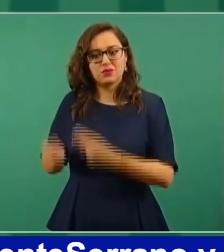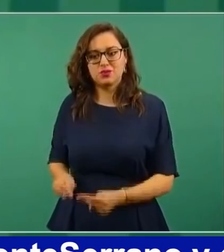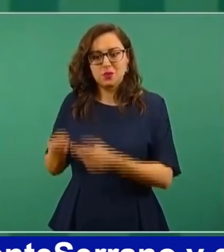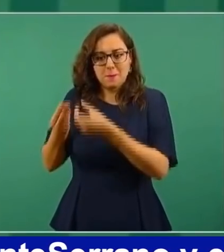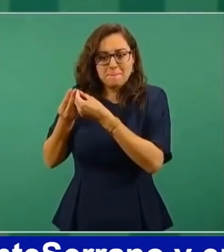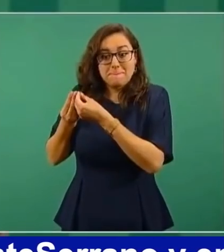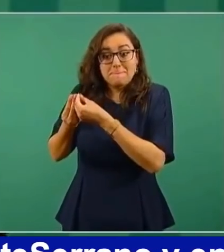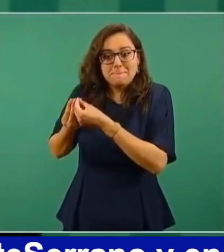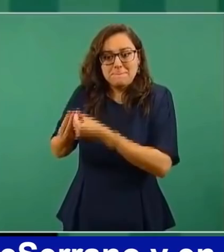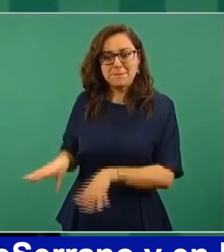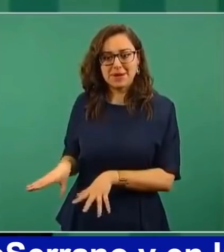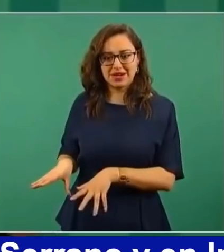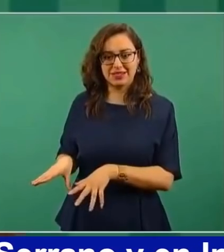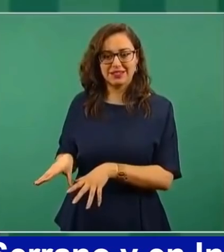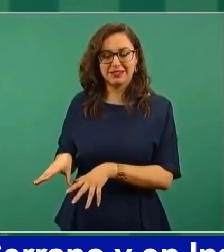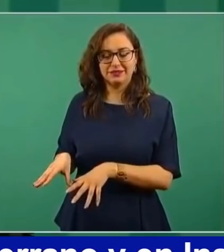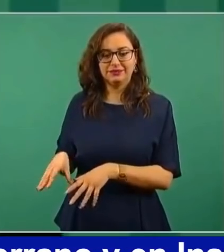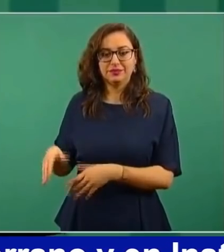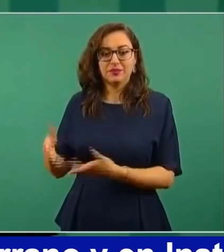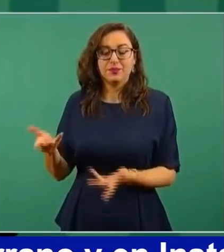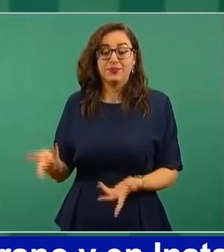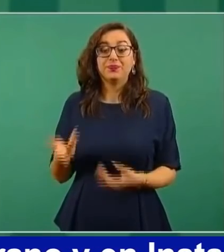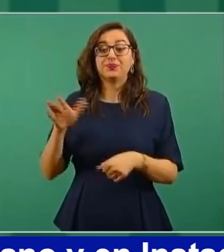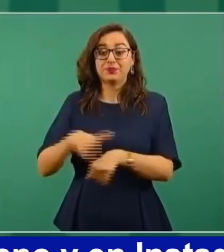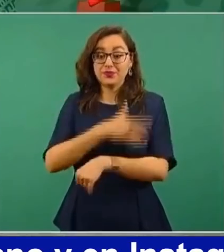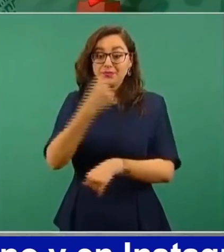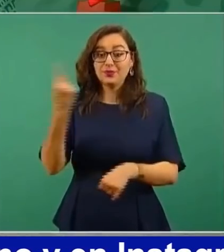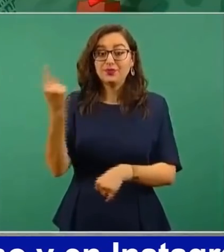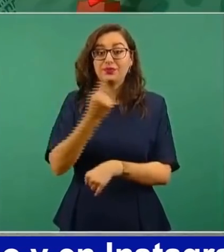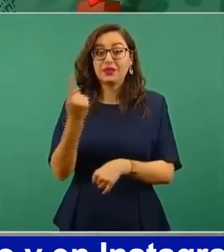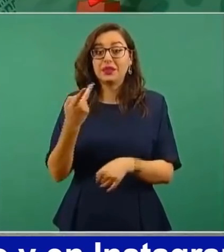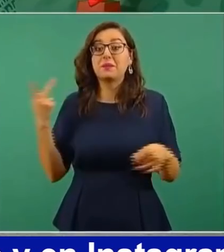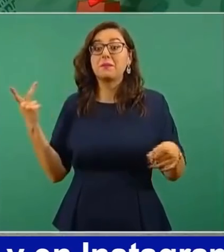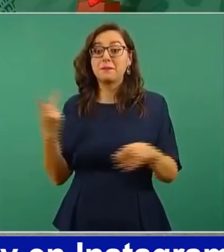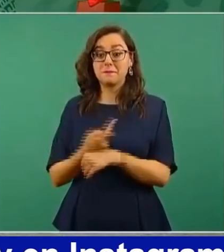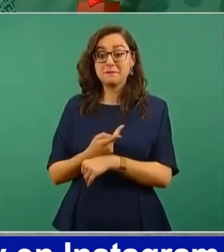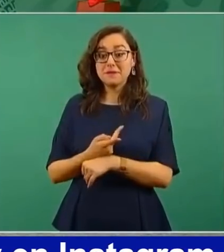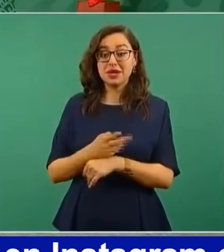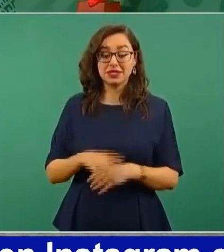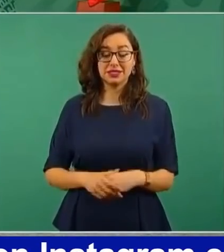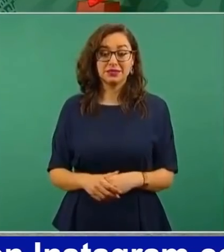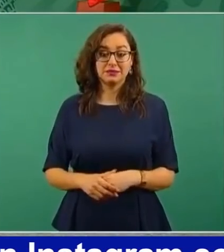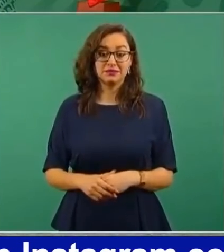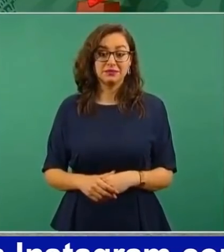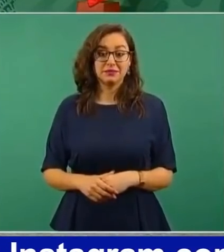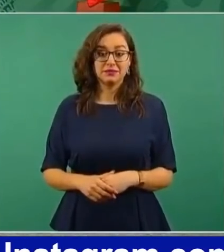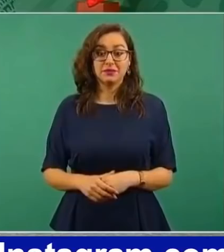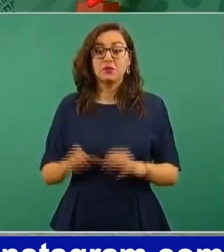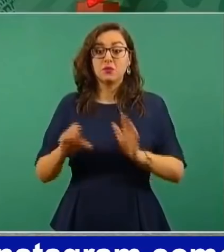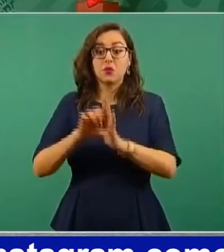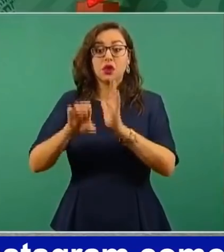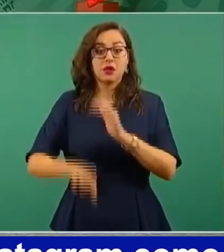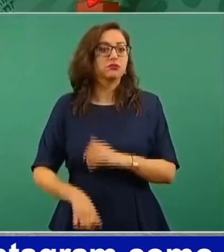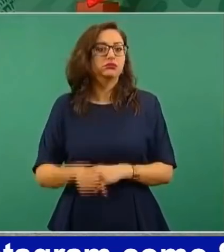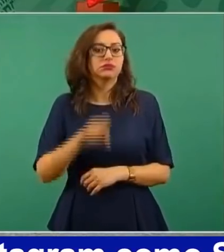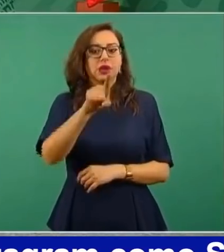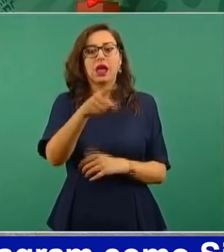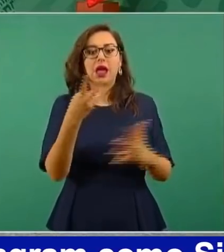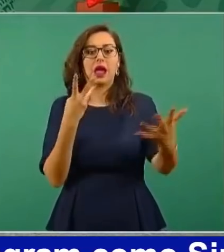Porque en los contratos de obra, por ejemplo, en el caso del reclusorio,